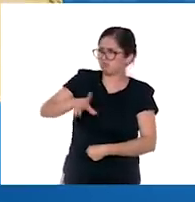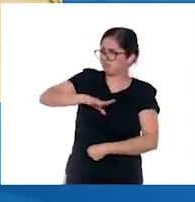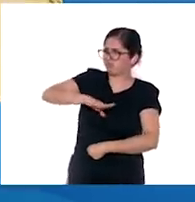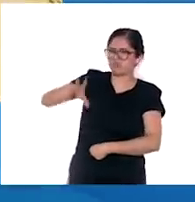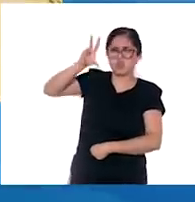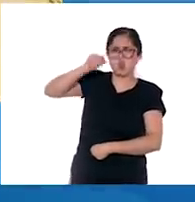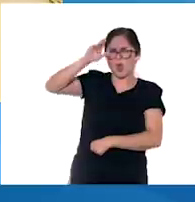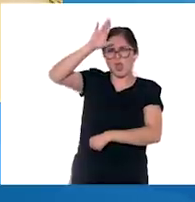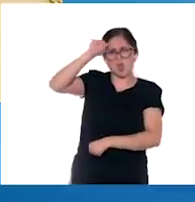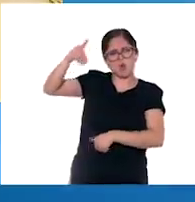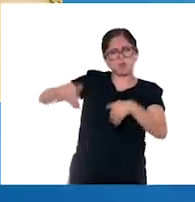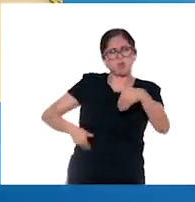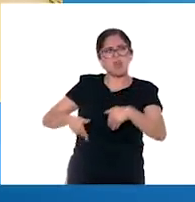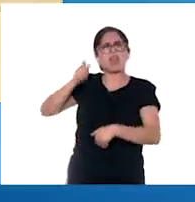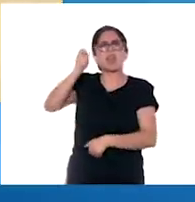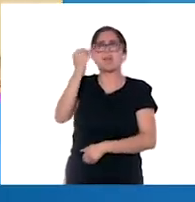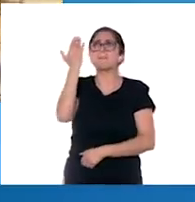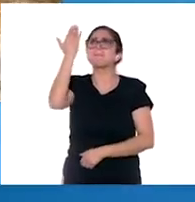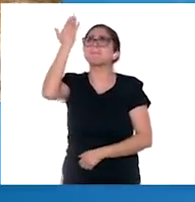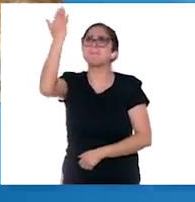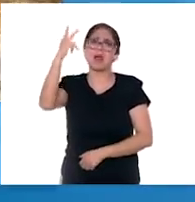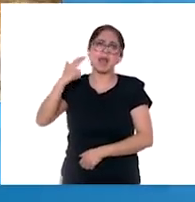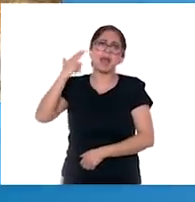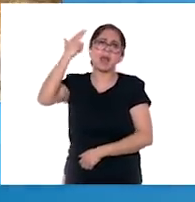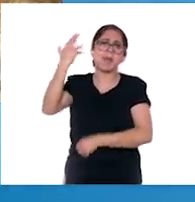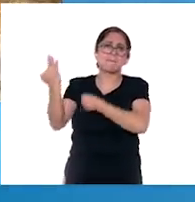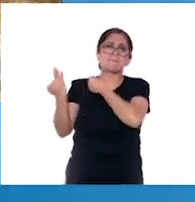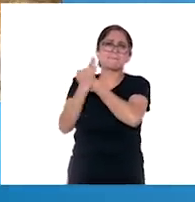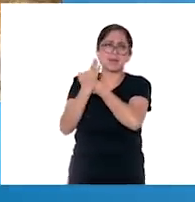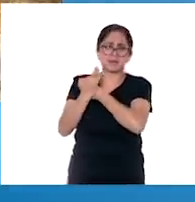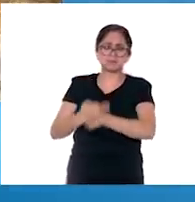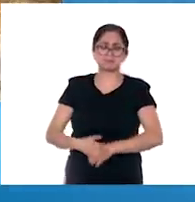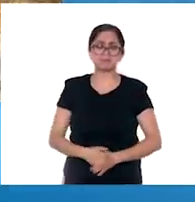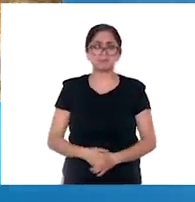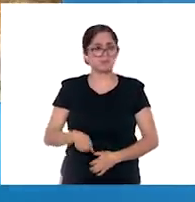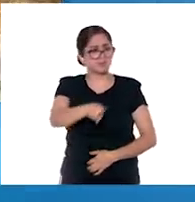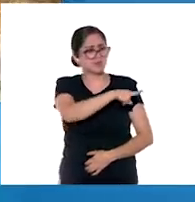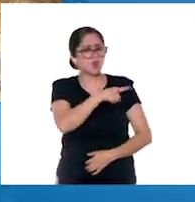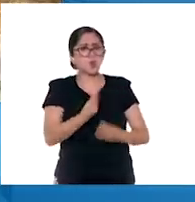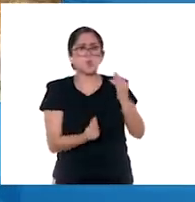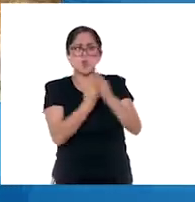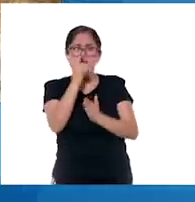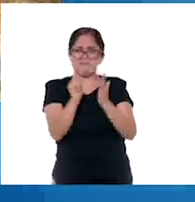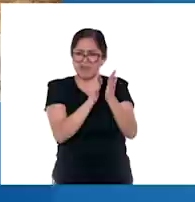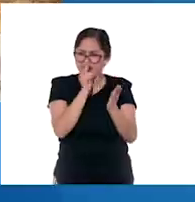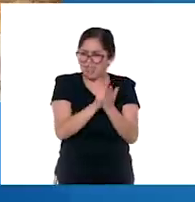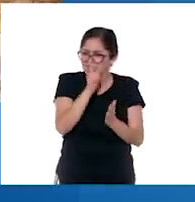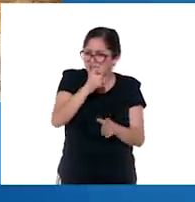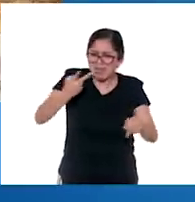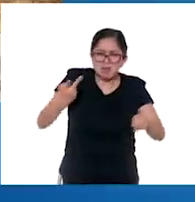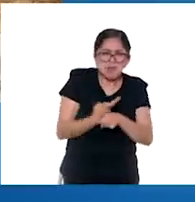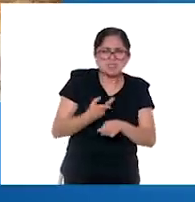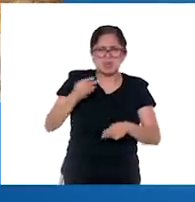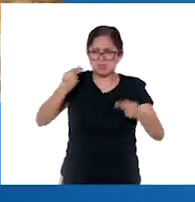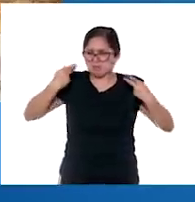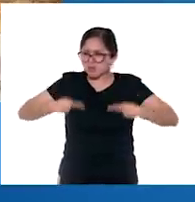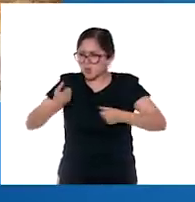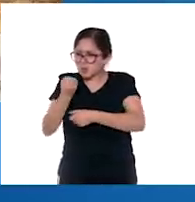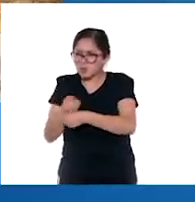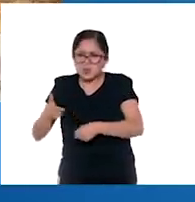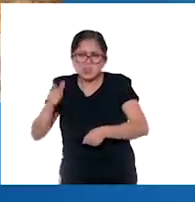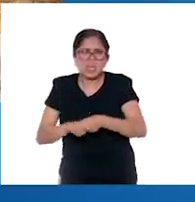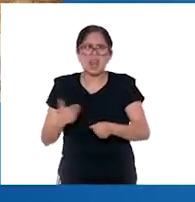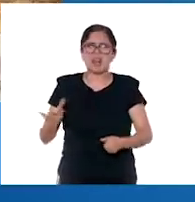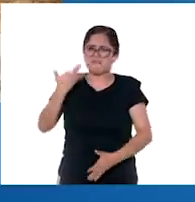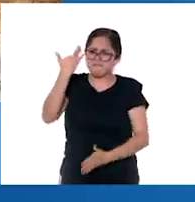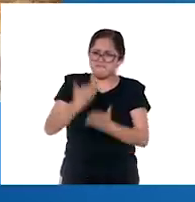recurrieron al amparo del rey. La furia ante las nuevas políticas, la agudización de las tensiones sociales y la denuncia